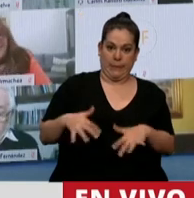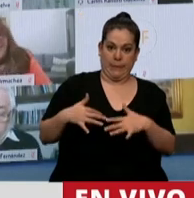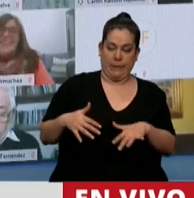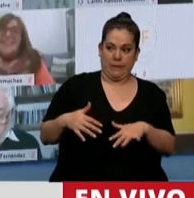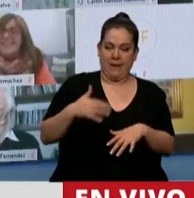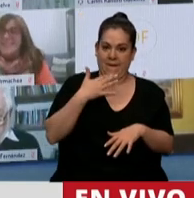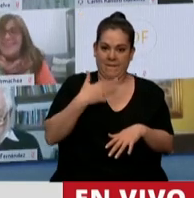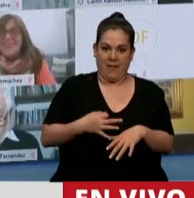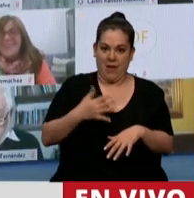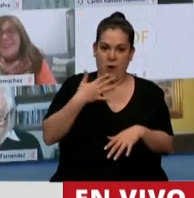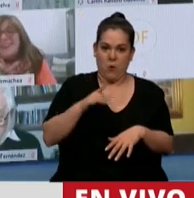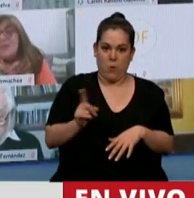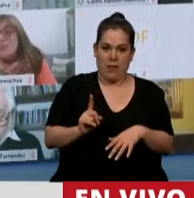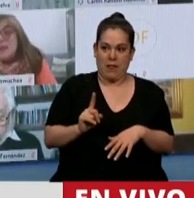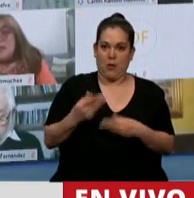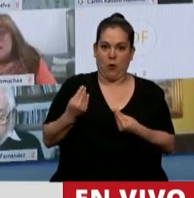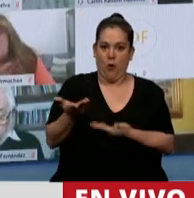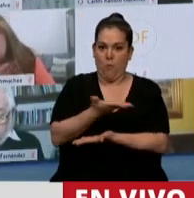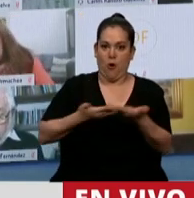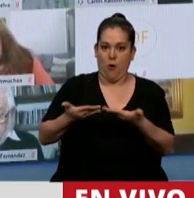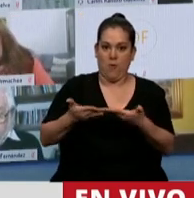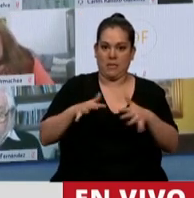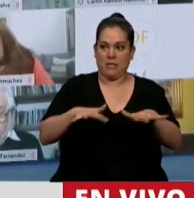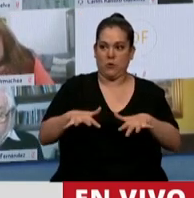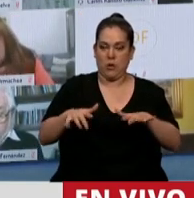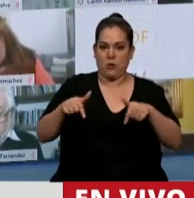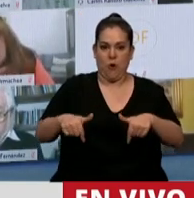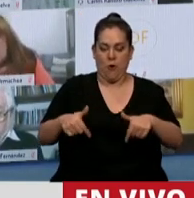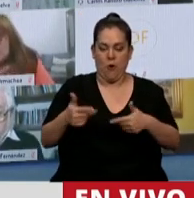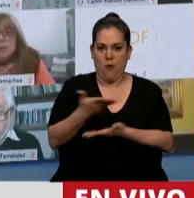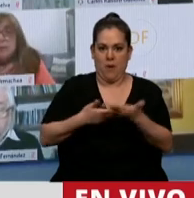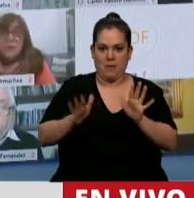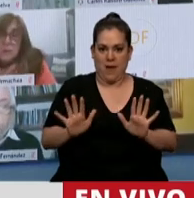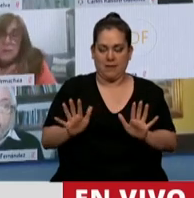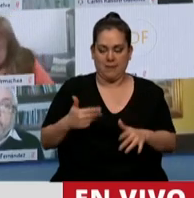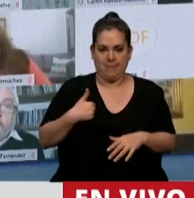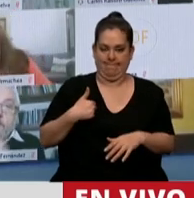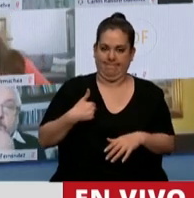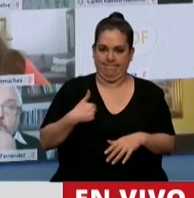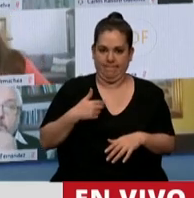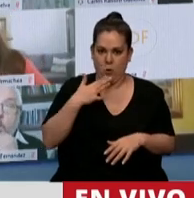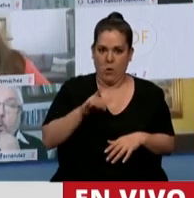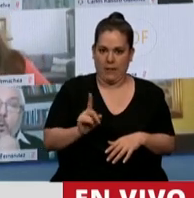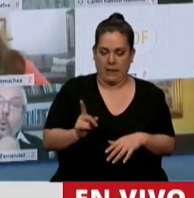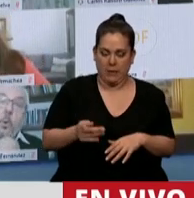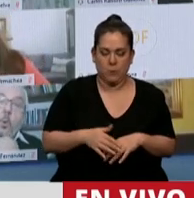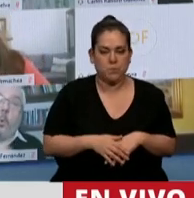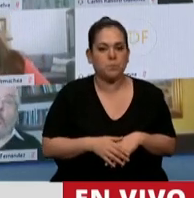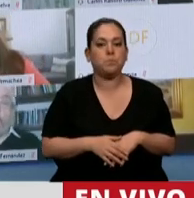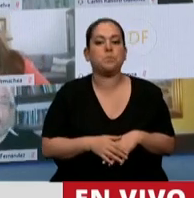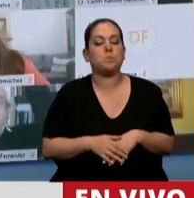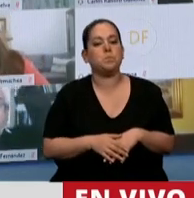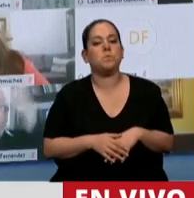pueden compartir la condición humana con todos nosotros. Pero me voy a dedicar ahora a lo que es el...